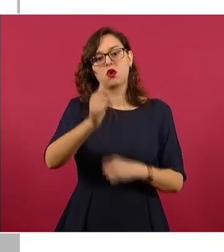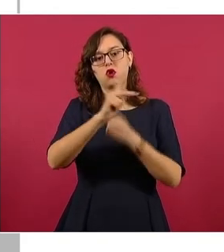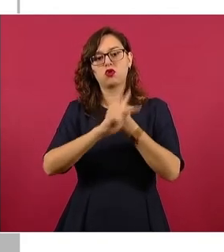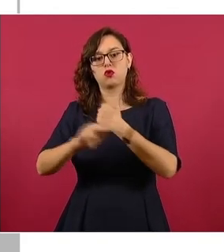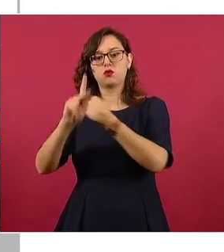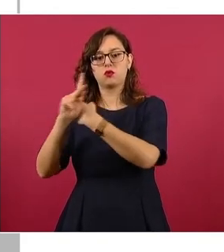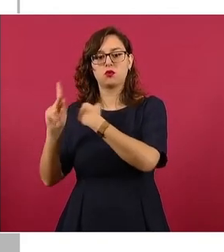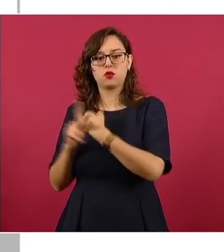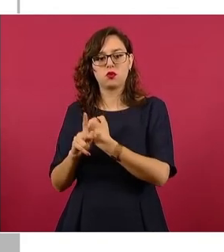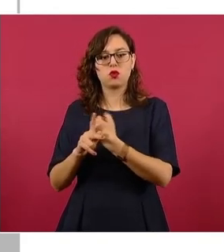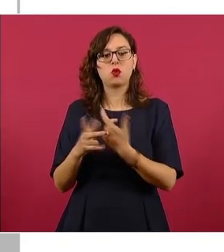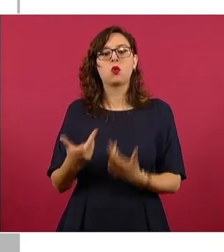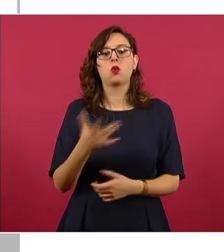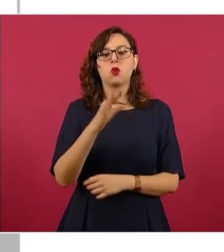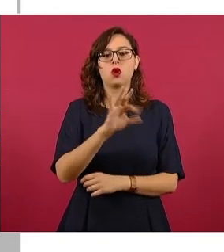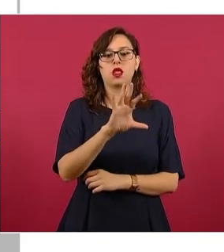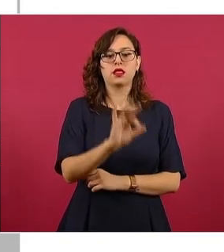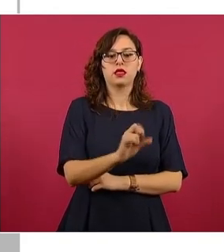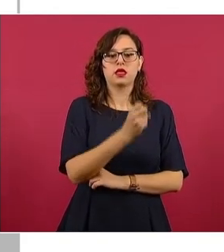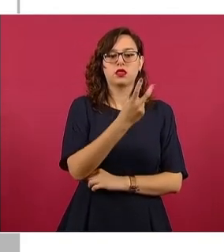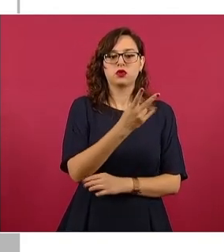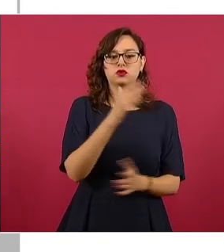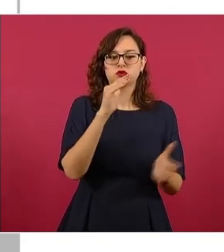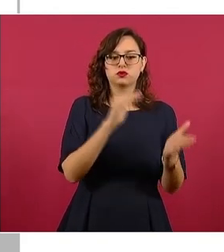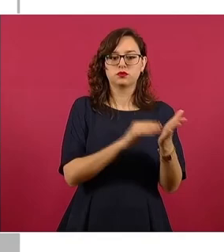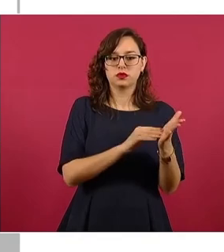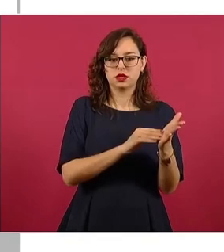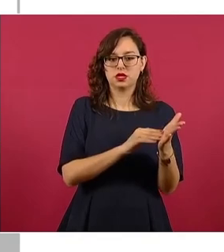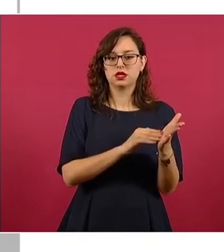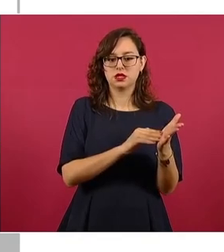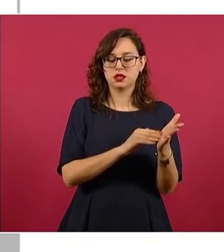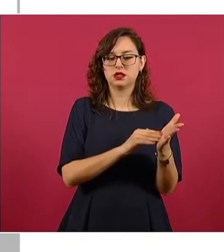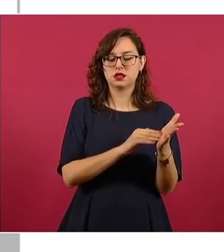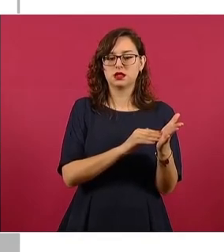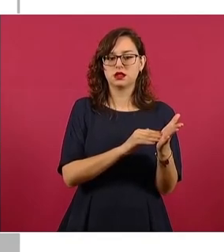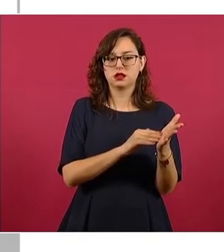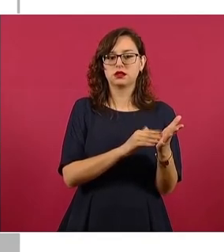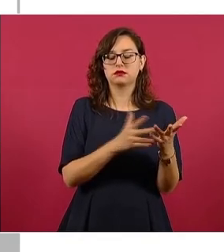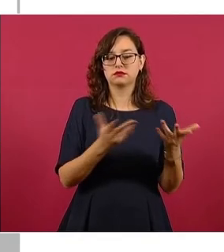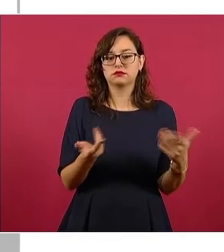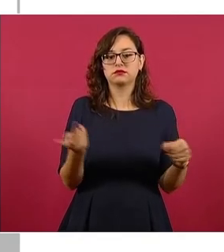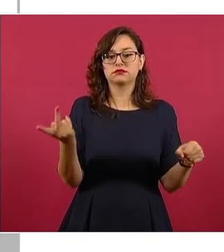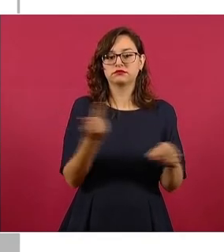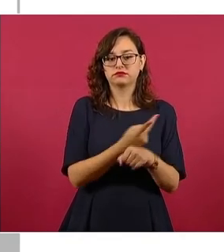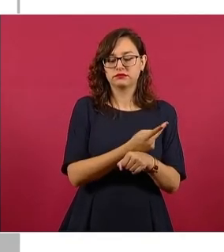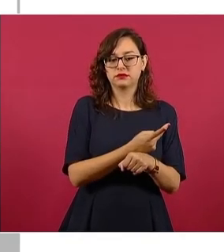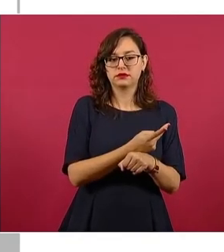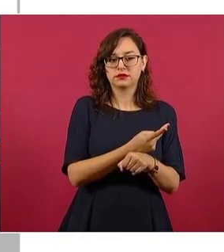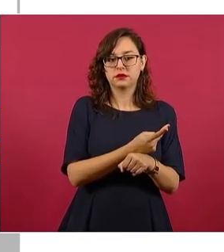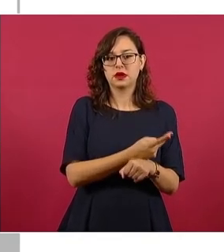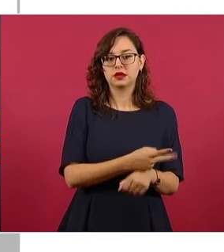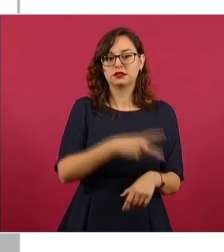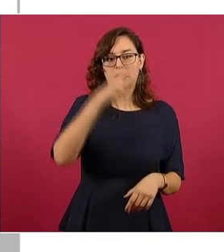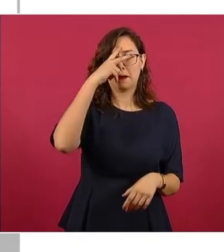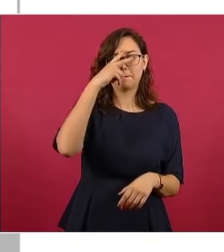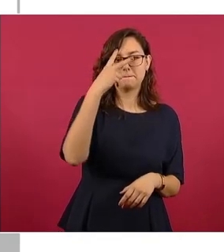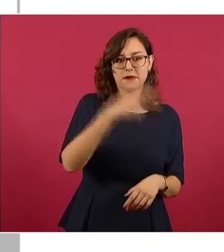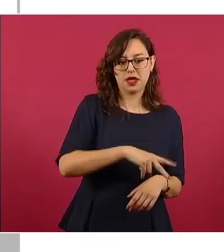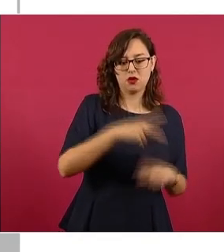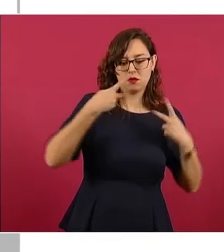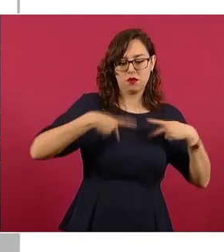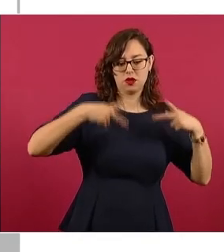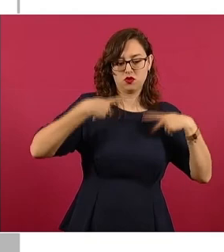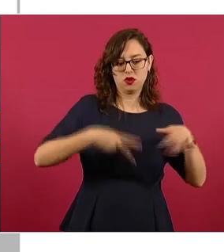nos daría 42 mil porque casi es similar la migración de los mexicanos con la de los extranjeros.